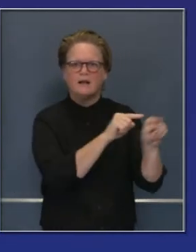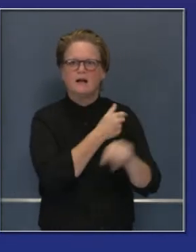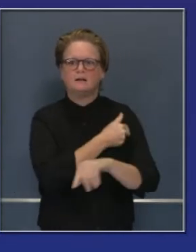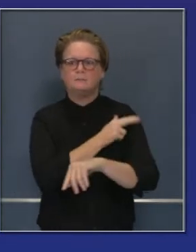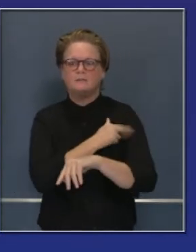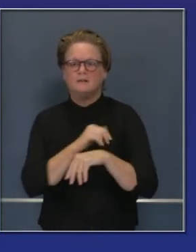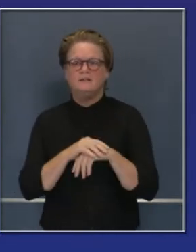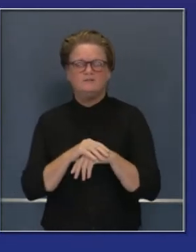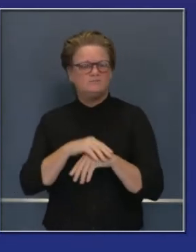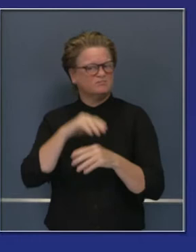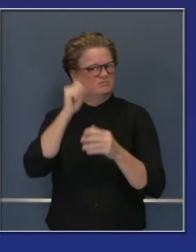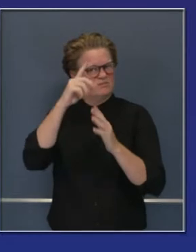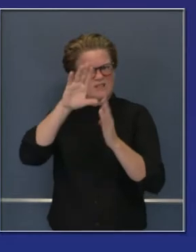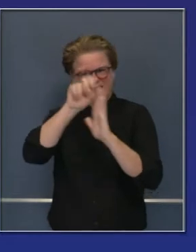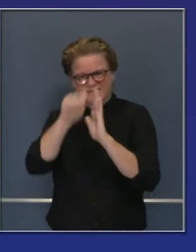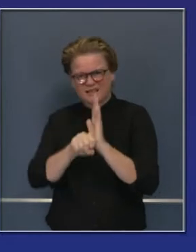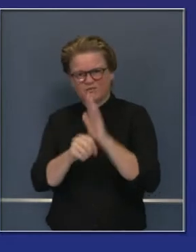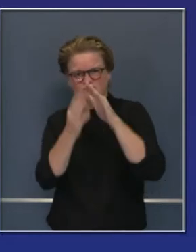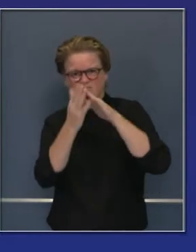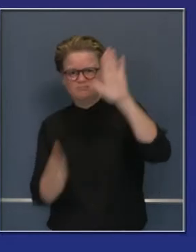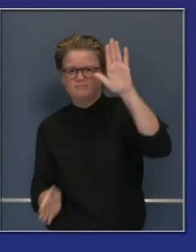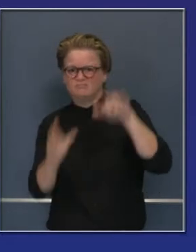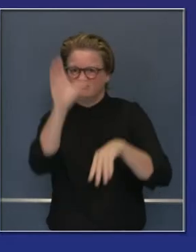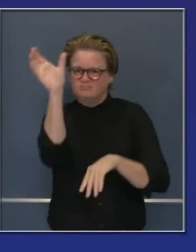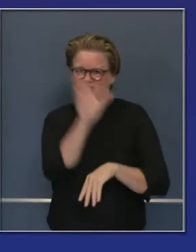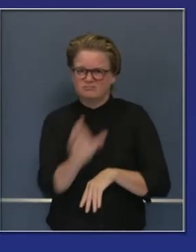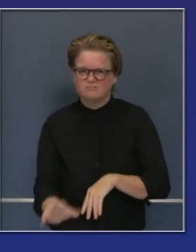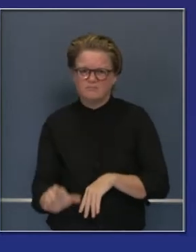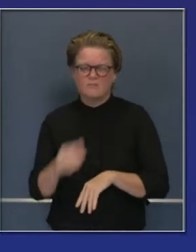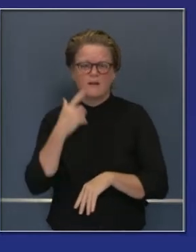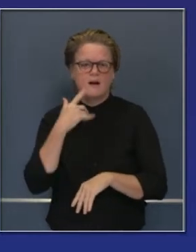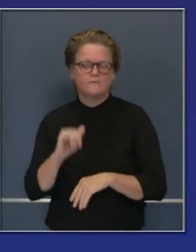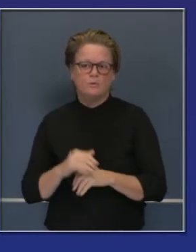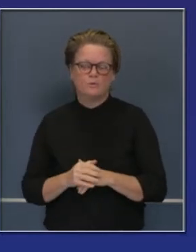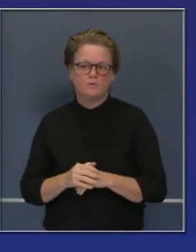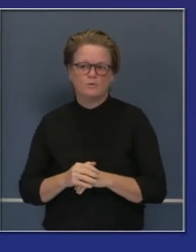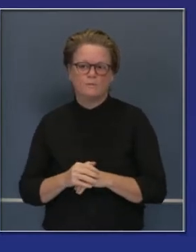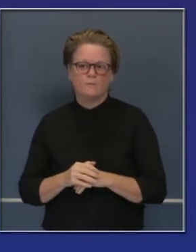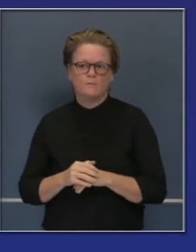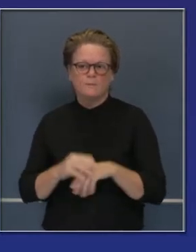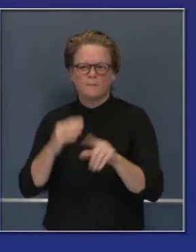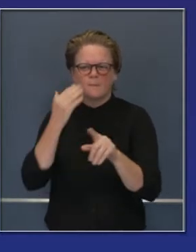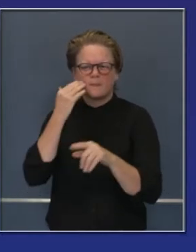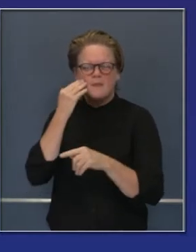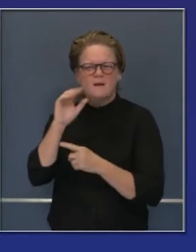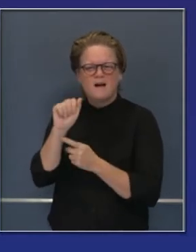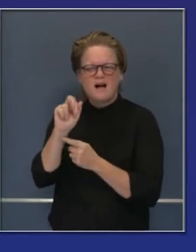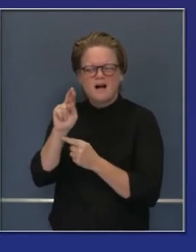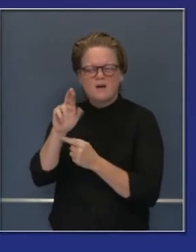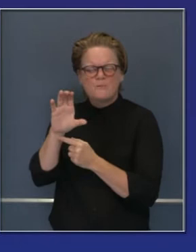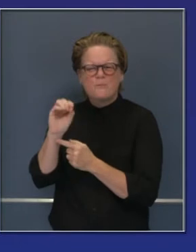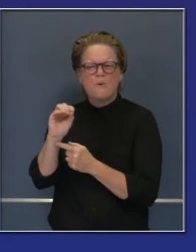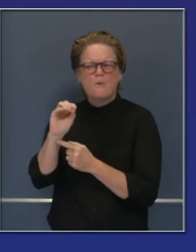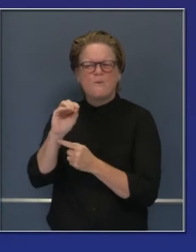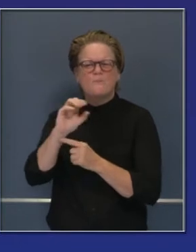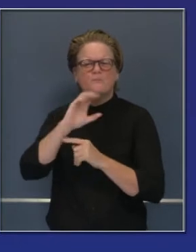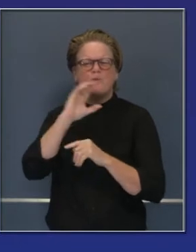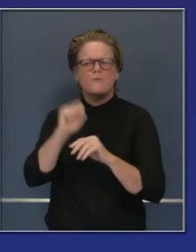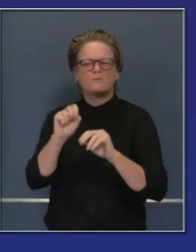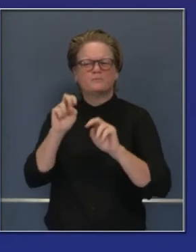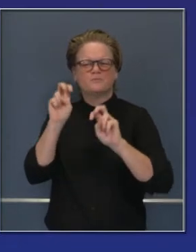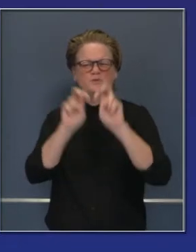para establecer sitios en Fairview, Porterville, en Sacramento. En esos